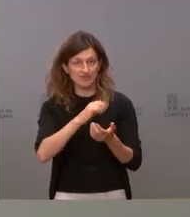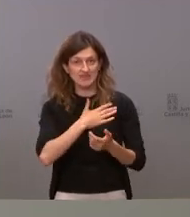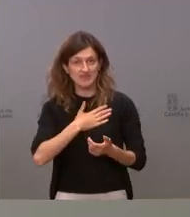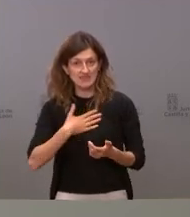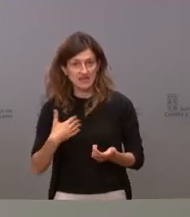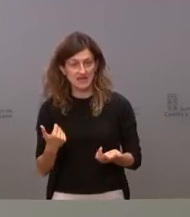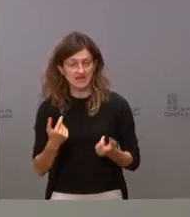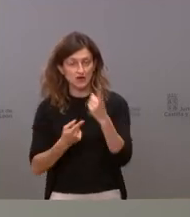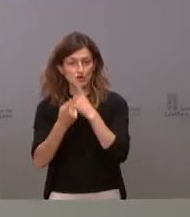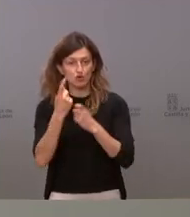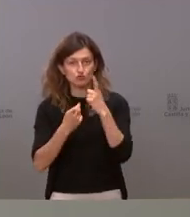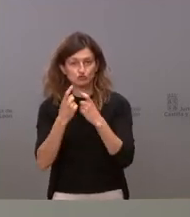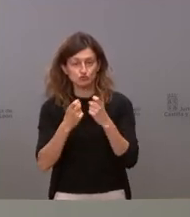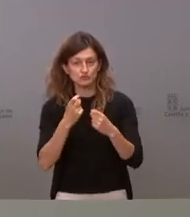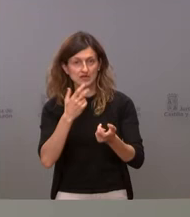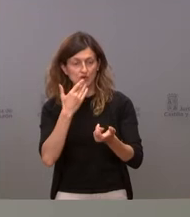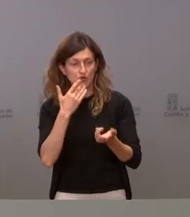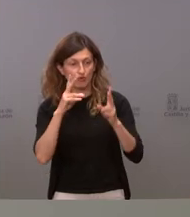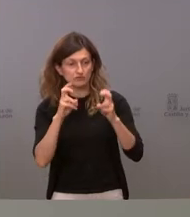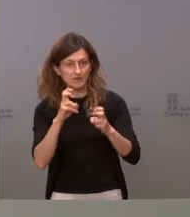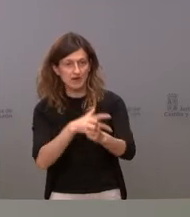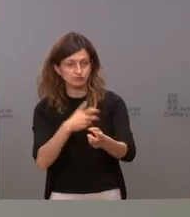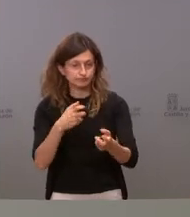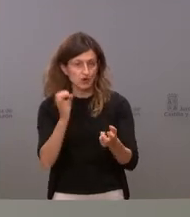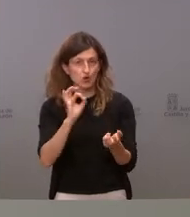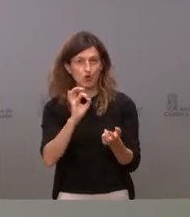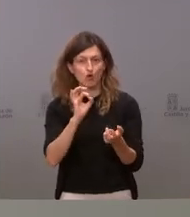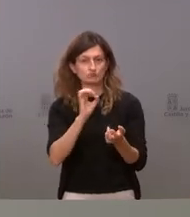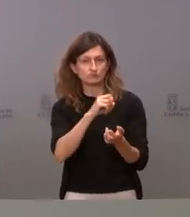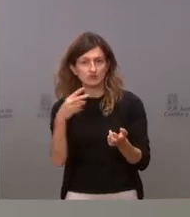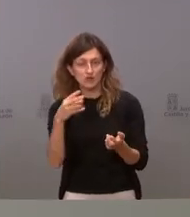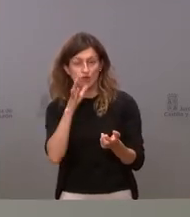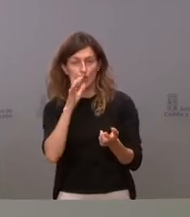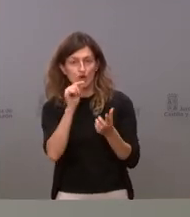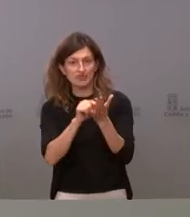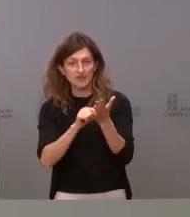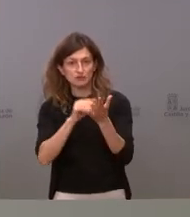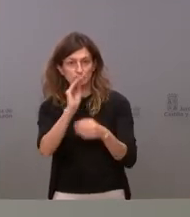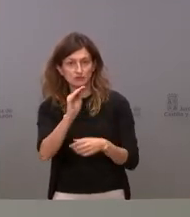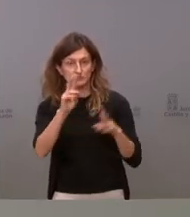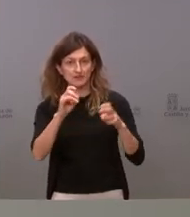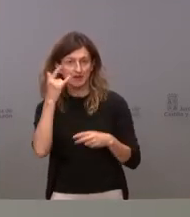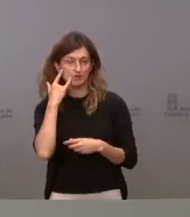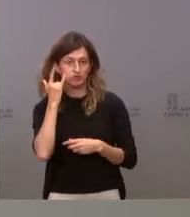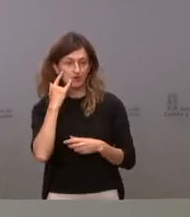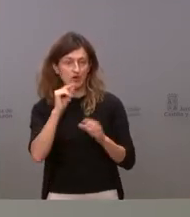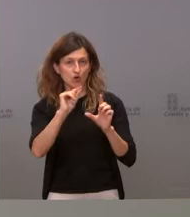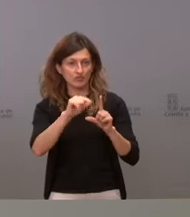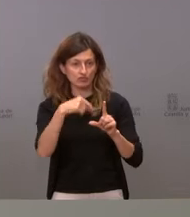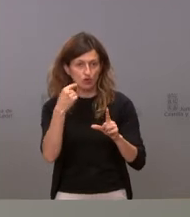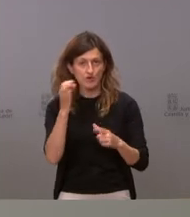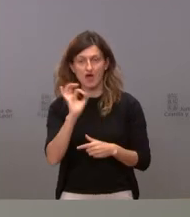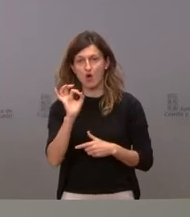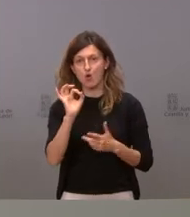consultar sus análisis o consultar algunos datos vía telefónica o su resultado de citología o